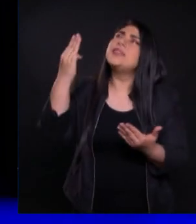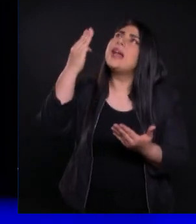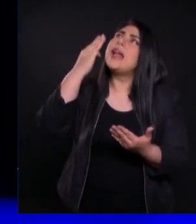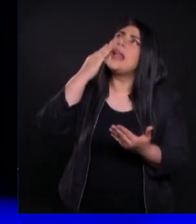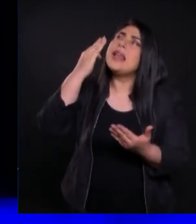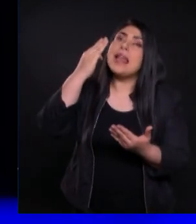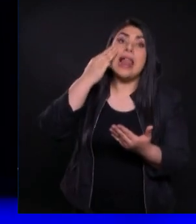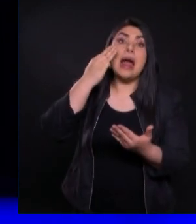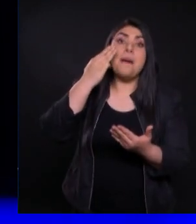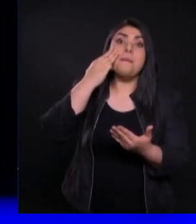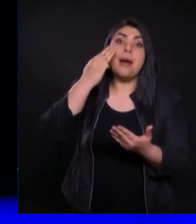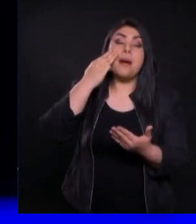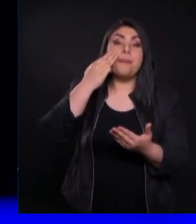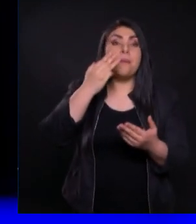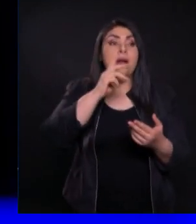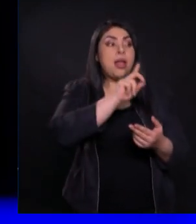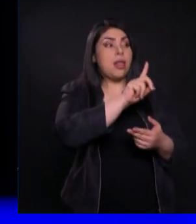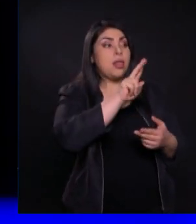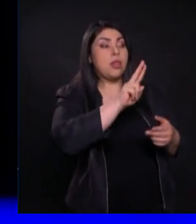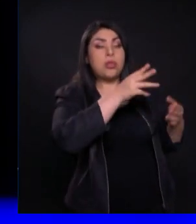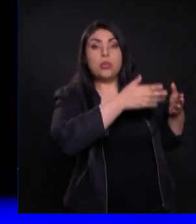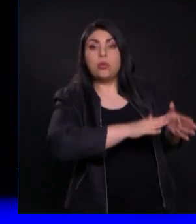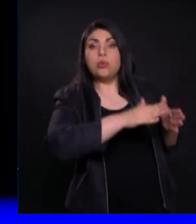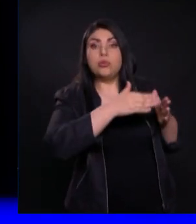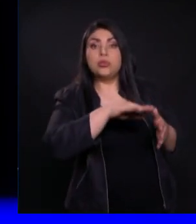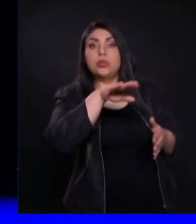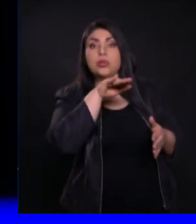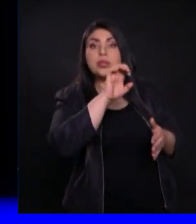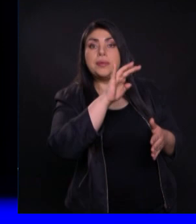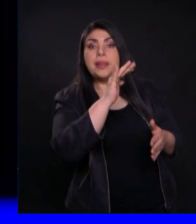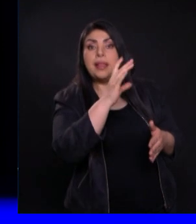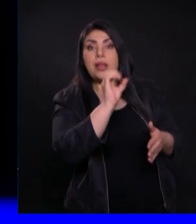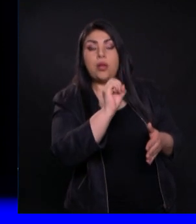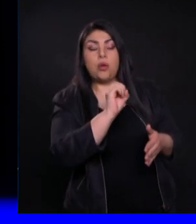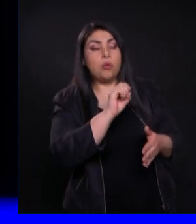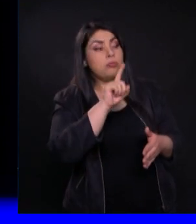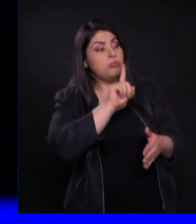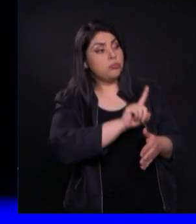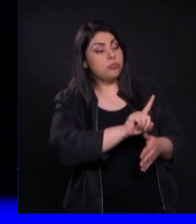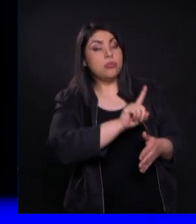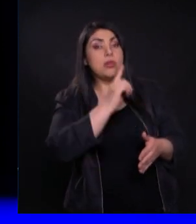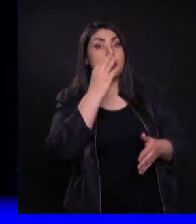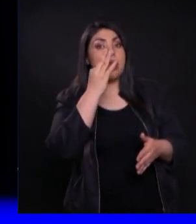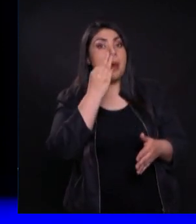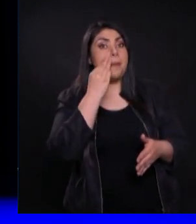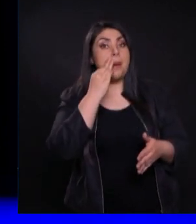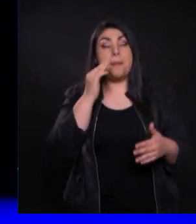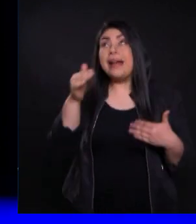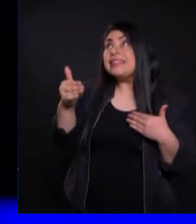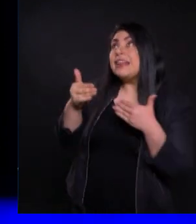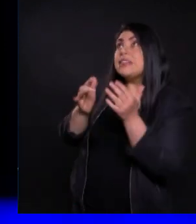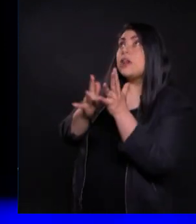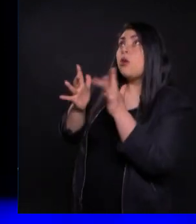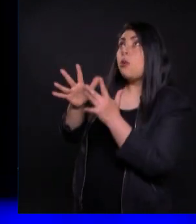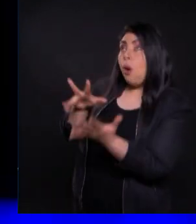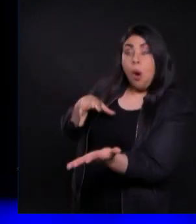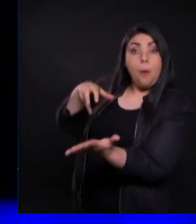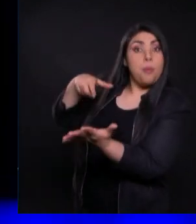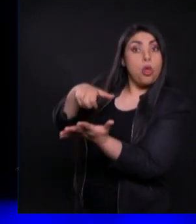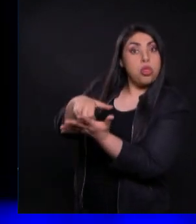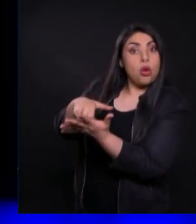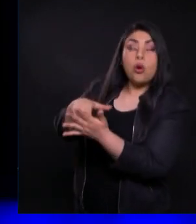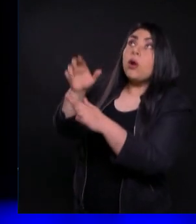Zebedeo con sus hijos Postrándose ante él y pidiéndole algo, oiga esto,